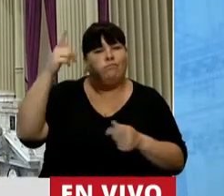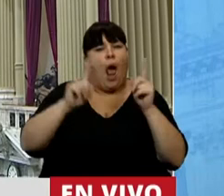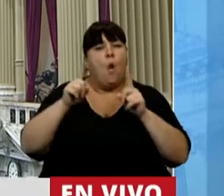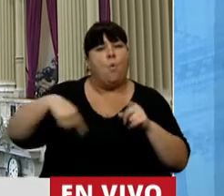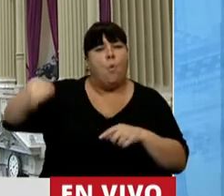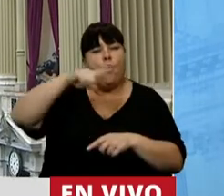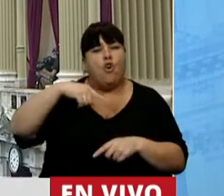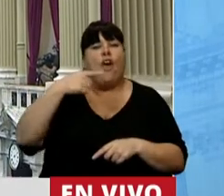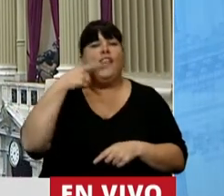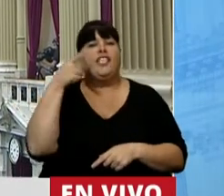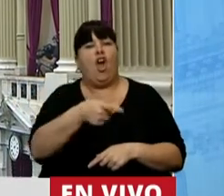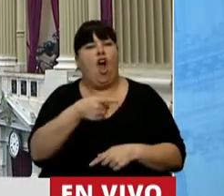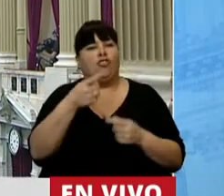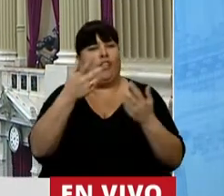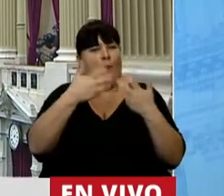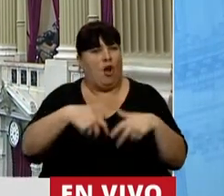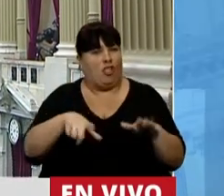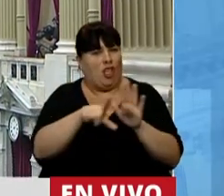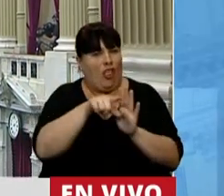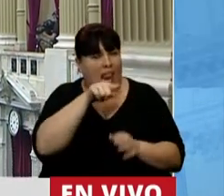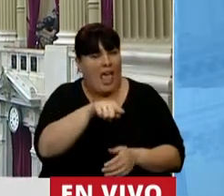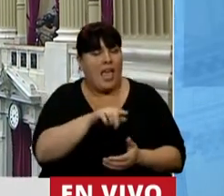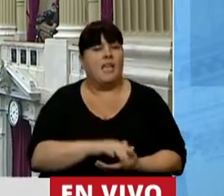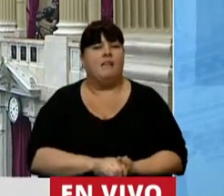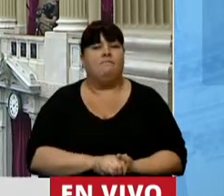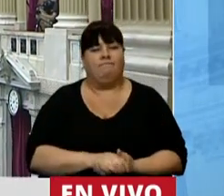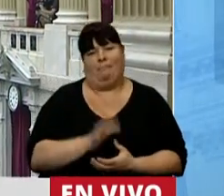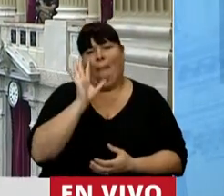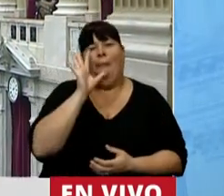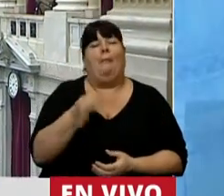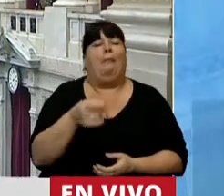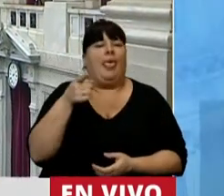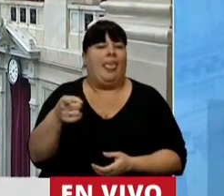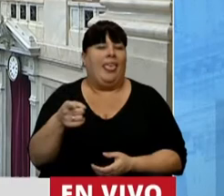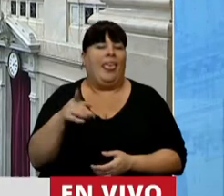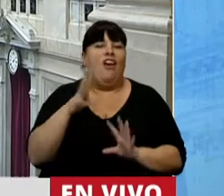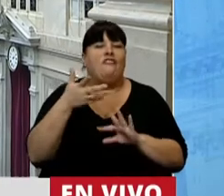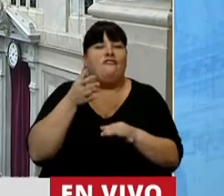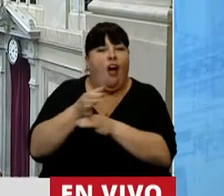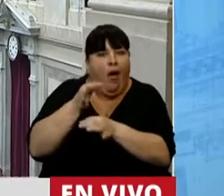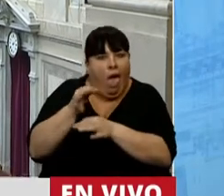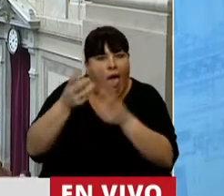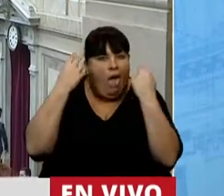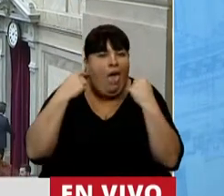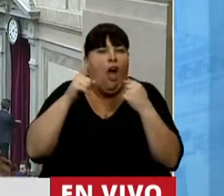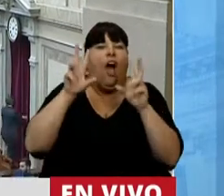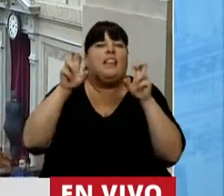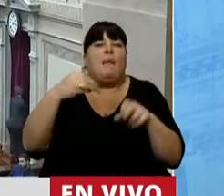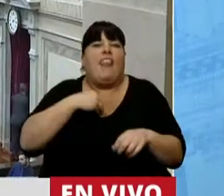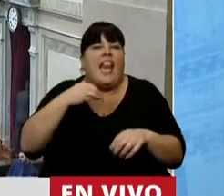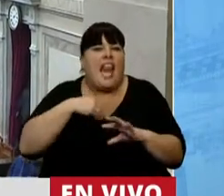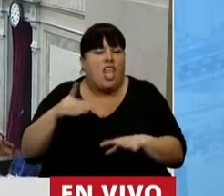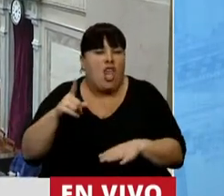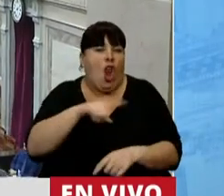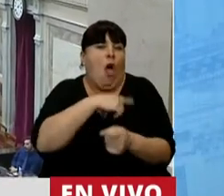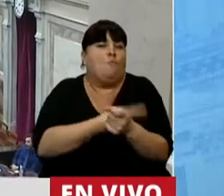algunos de quienes se oponen a este proyecto de ley evidencian el uso de doctrinas y dogmas que